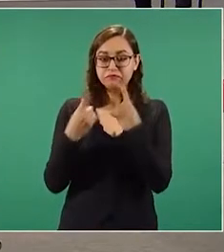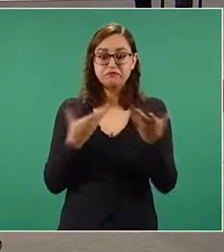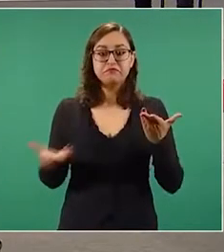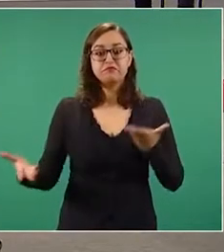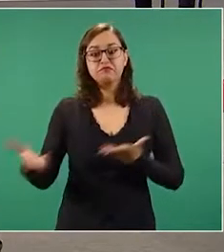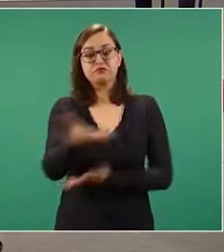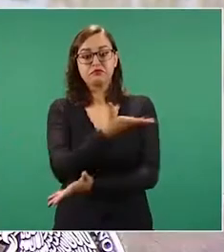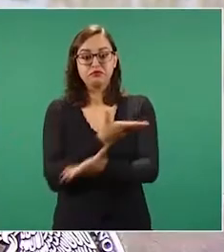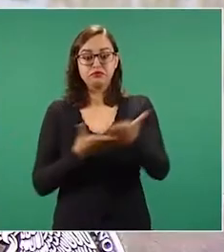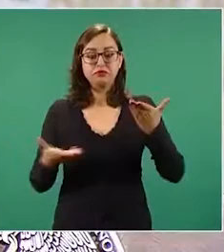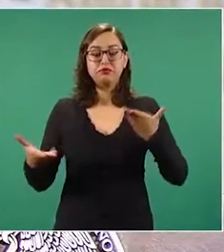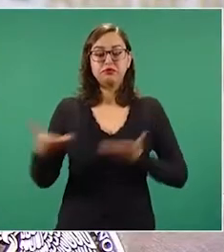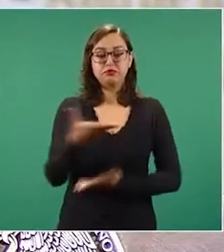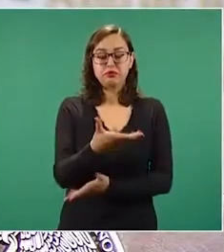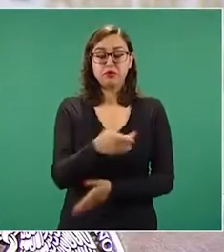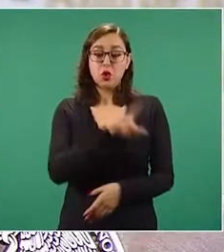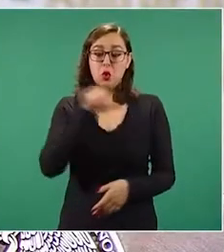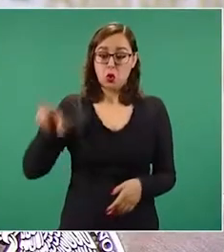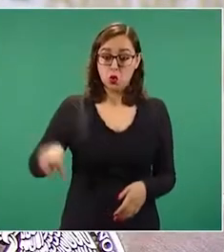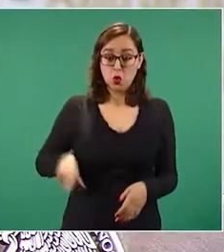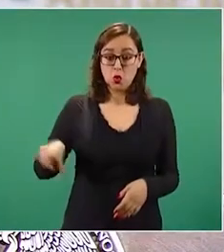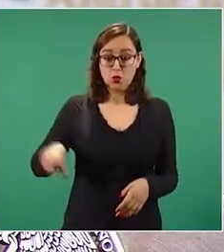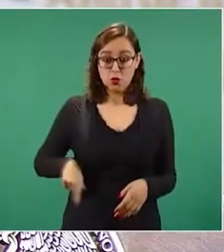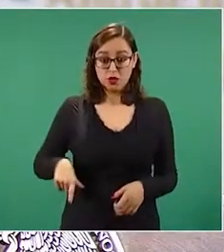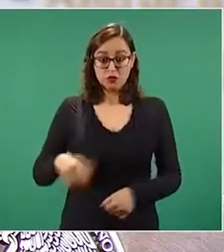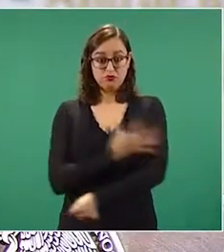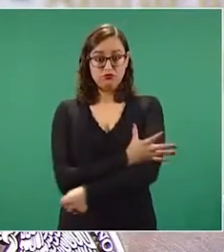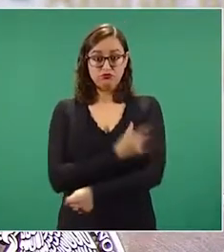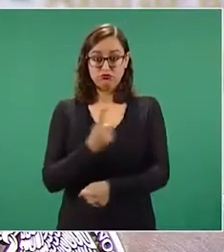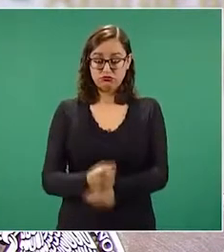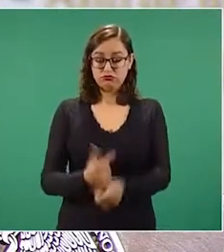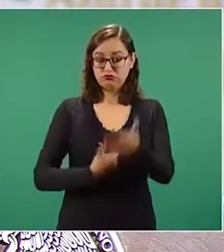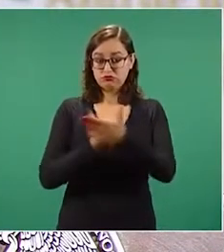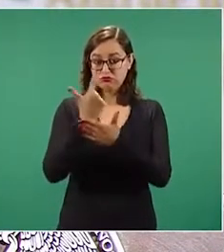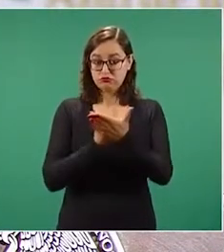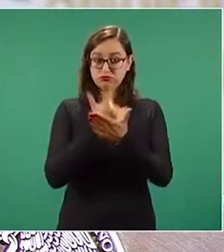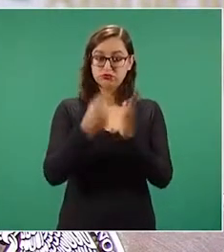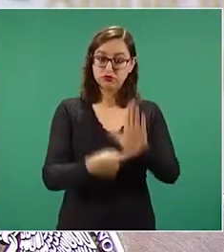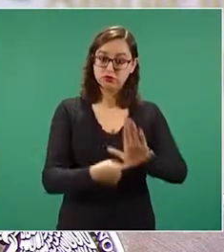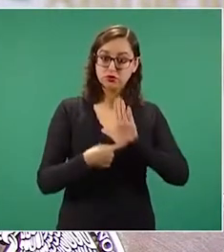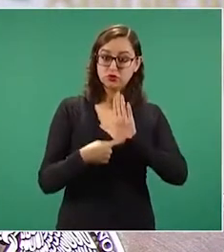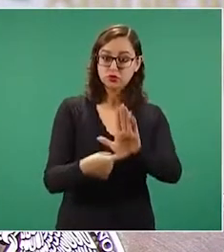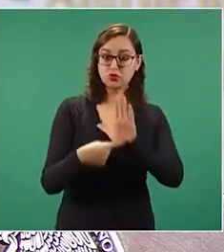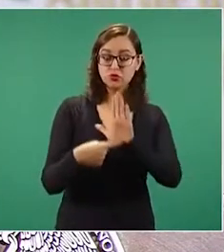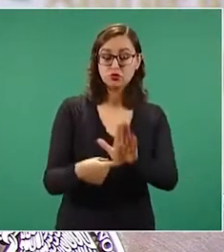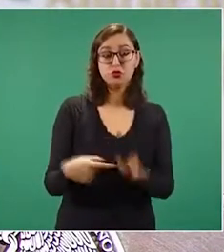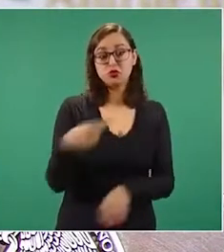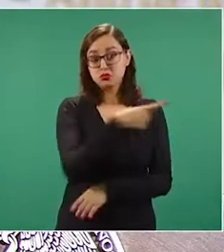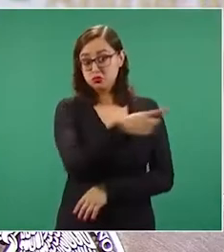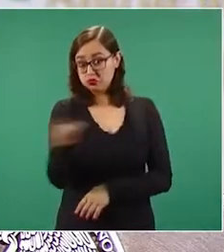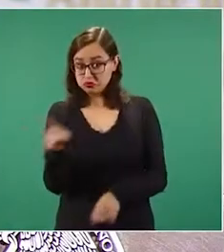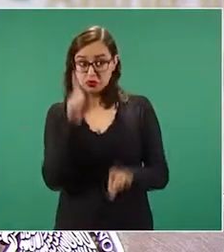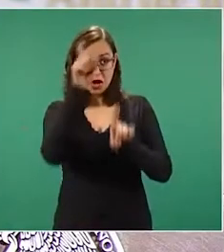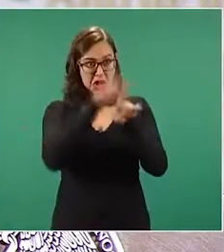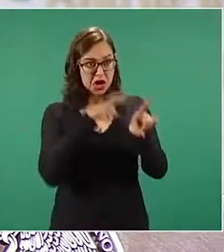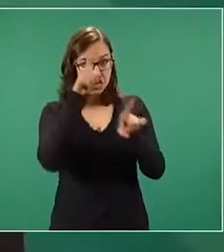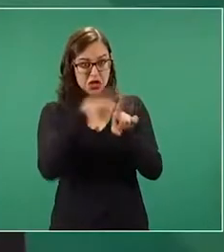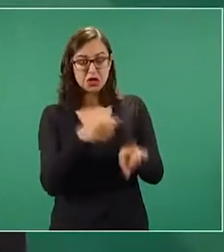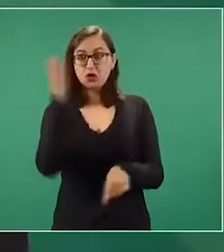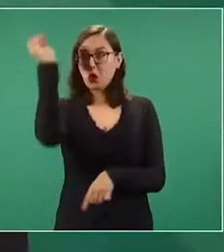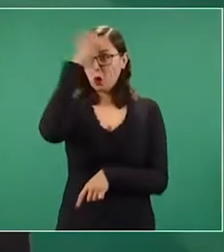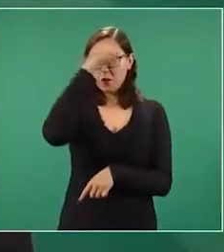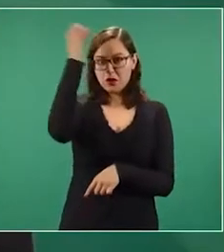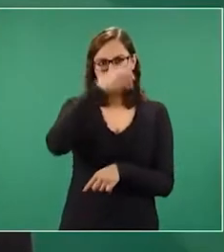en el que la acción gubernamental se transparenta. Aquí se garantiza la crítica, el derecho de réplica